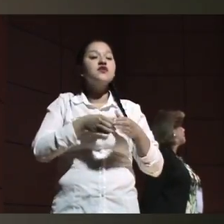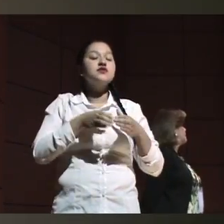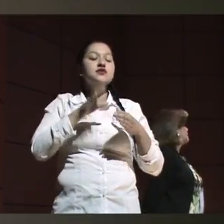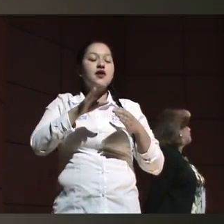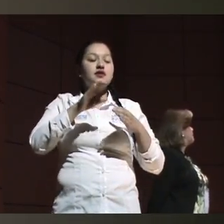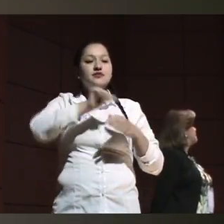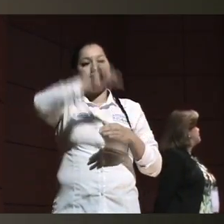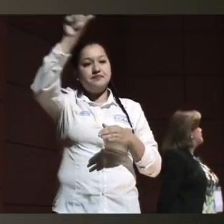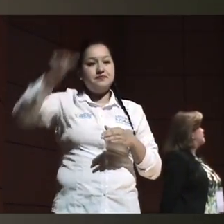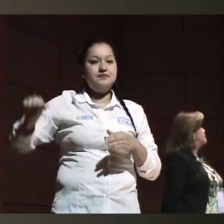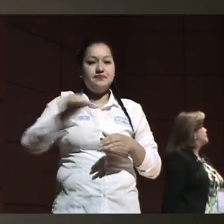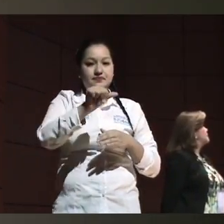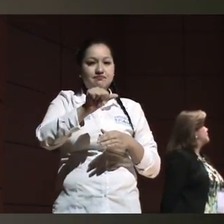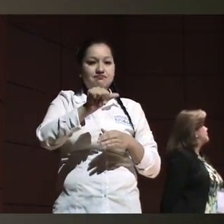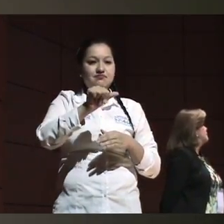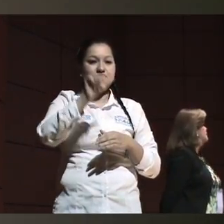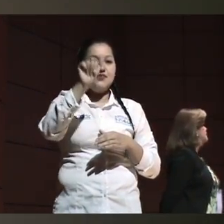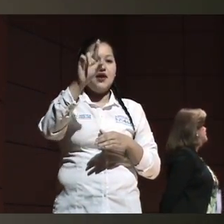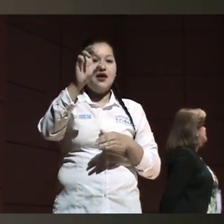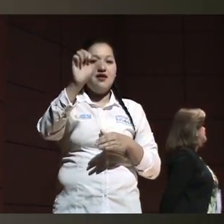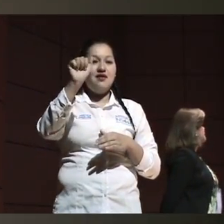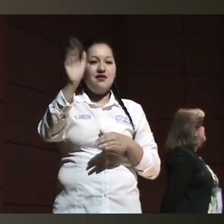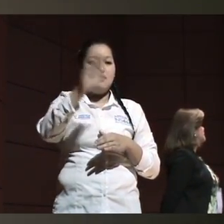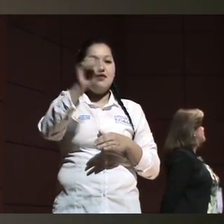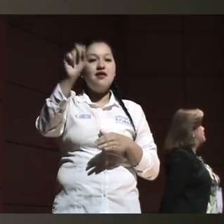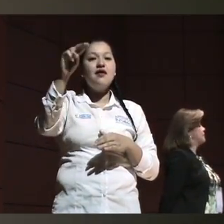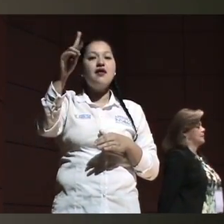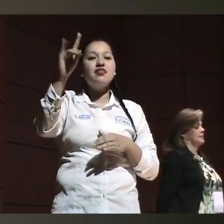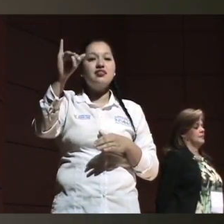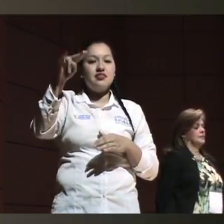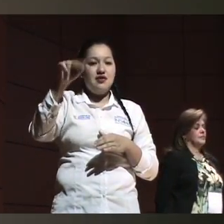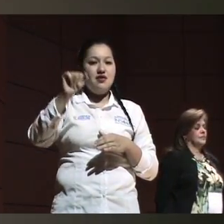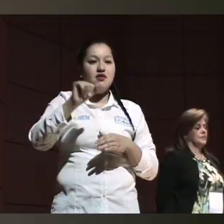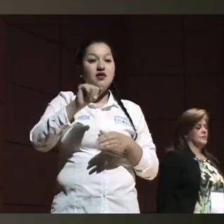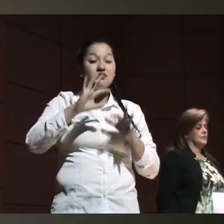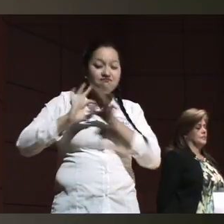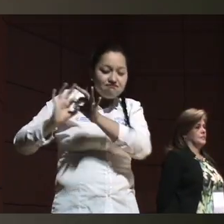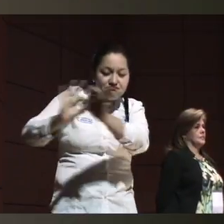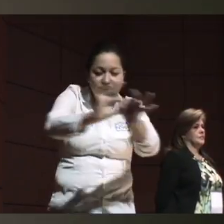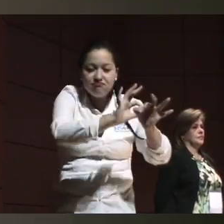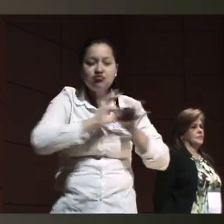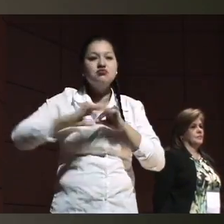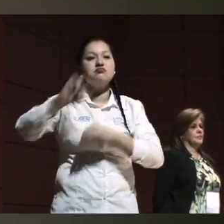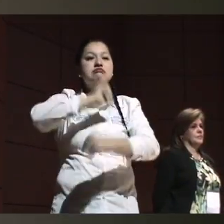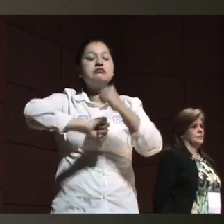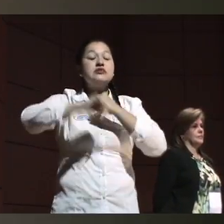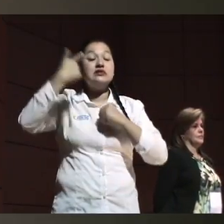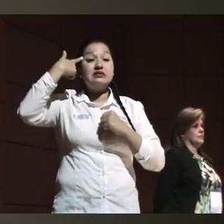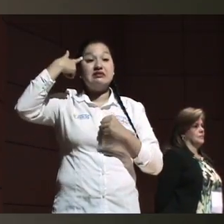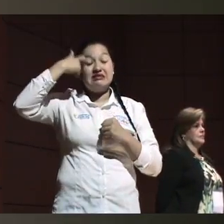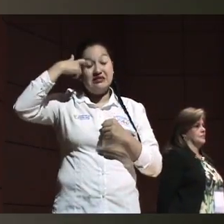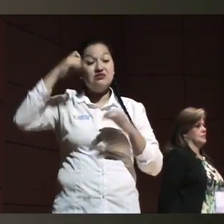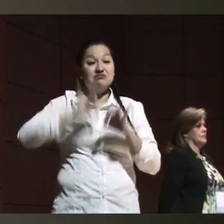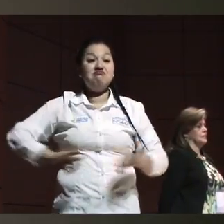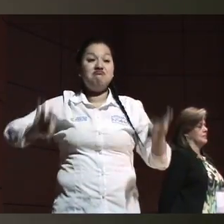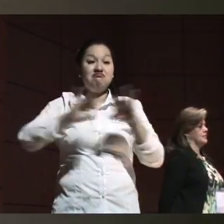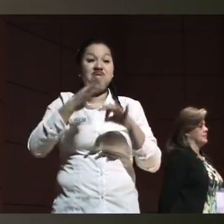Origami, la Asociación Colombiana de Neurología han sido nuestros aliados en estos retos importantes como asociación.